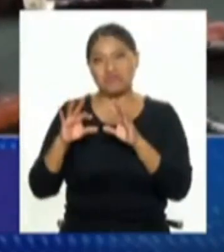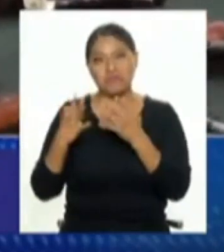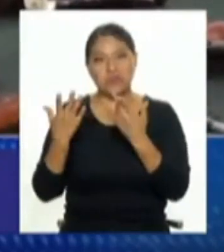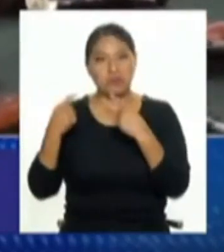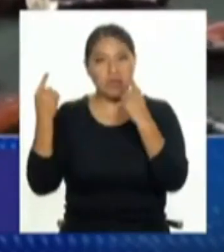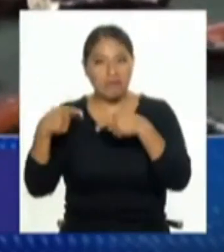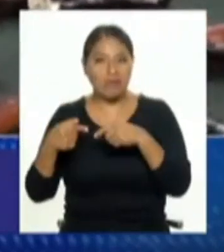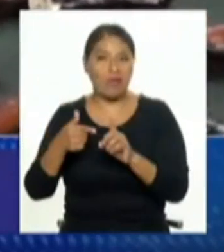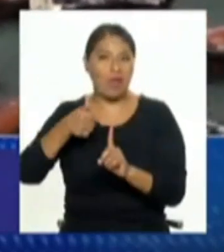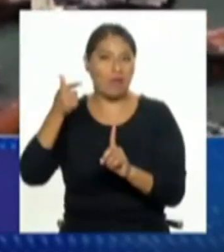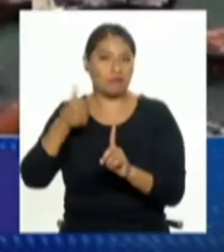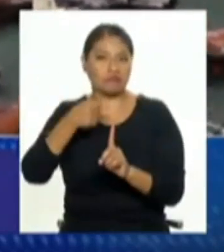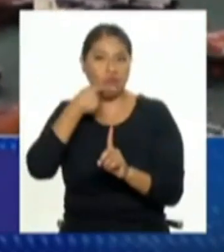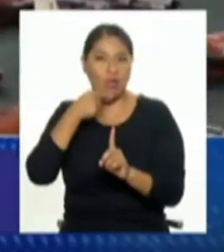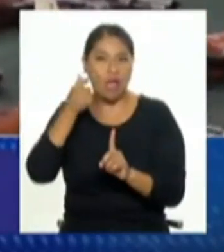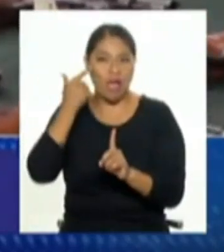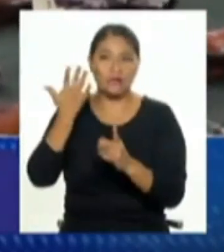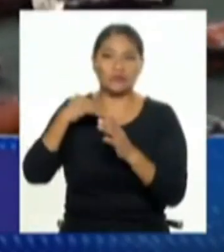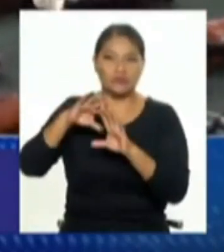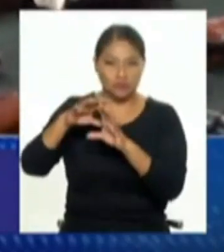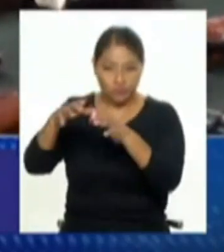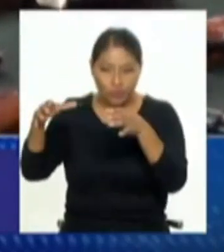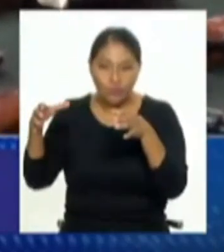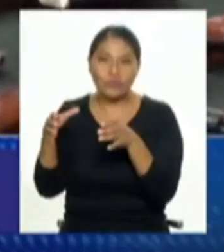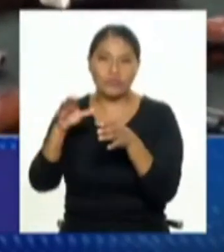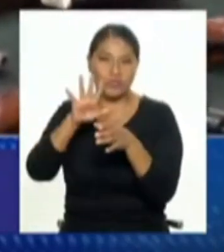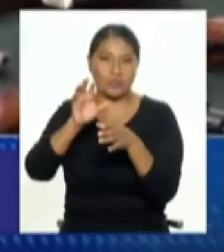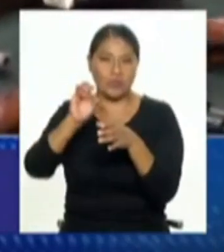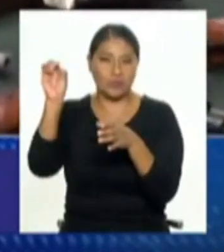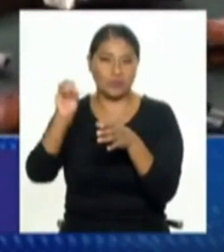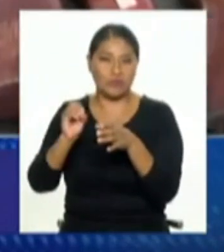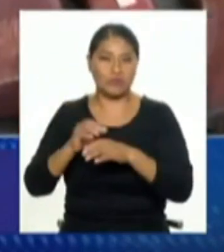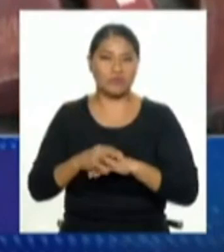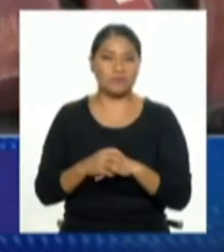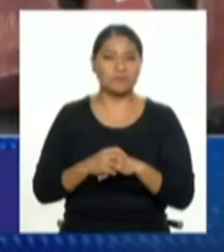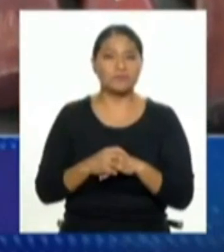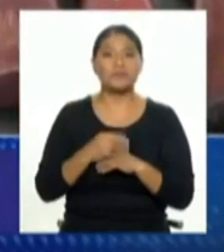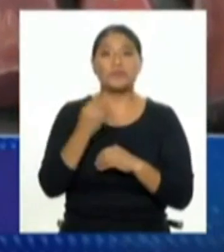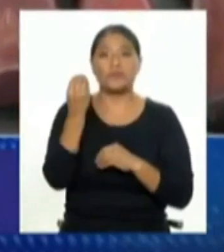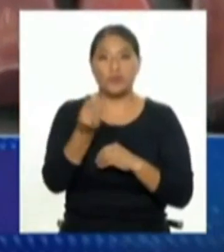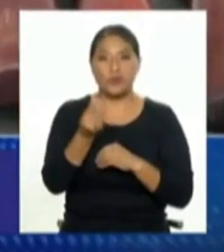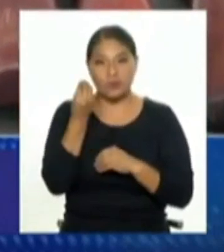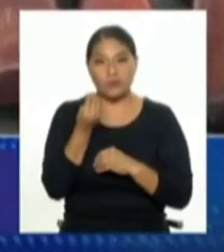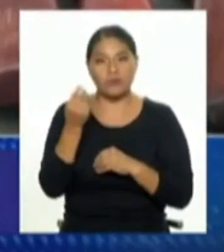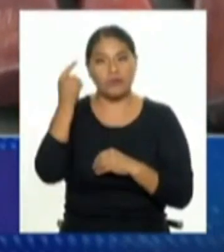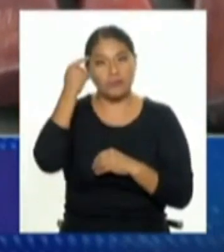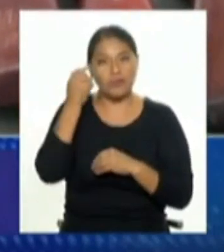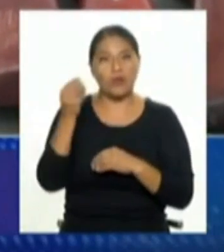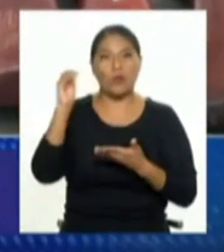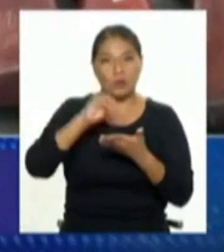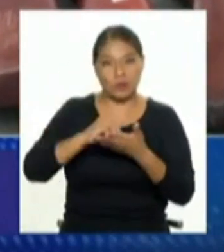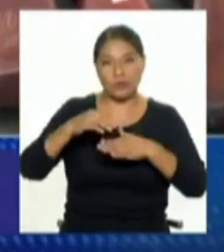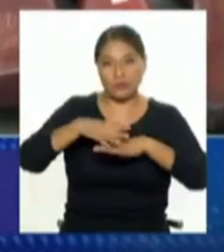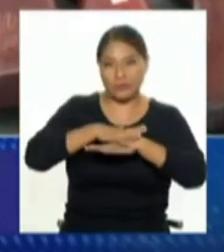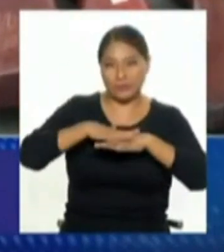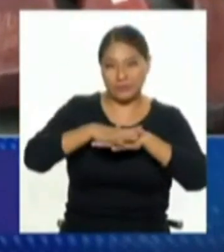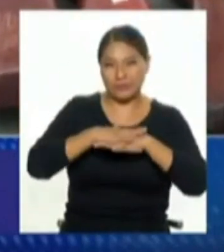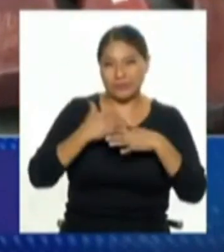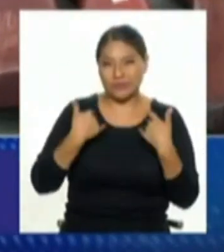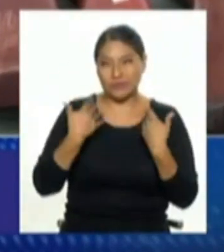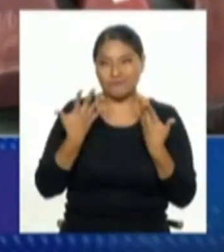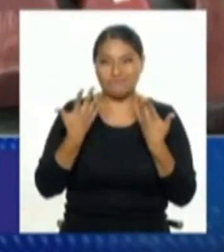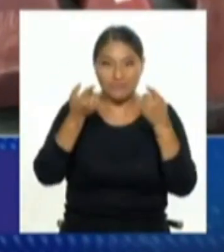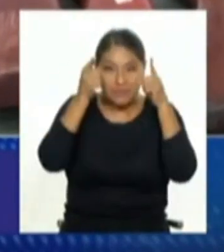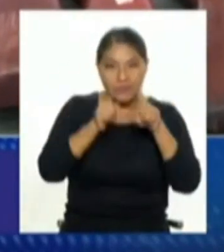hasta feminicidio todo esto ¿no? creo que lo que habría que repensar bien también hay algo que no sé no estoy tan de acuerdo